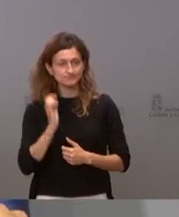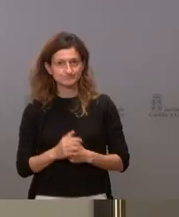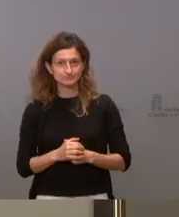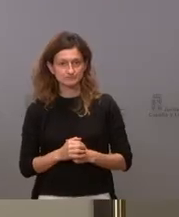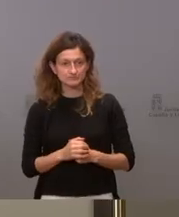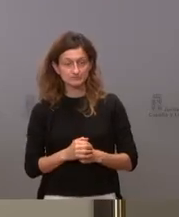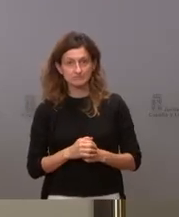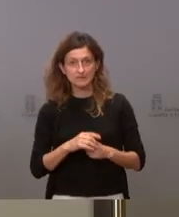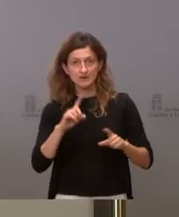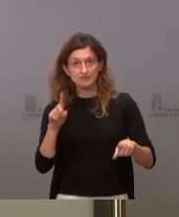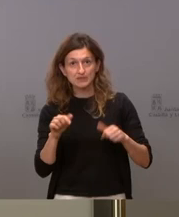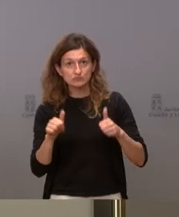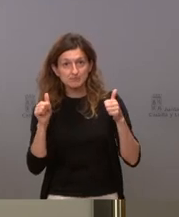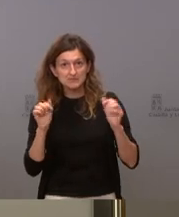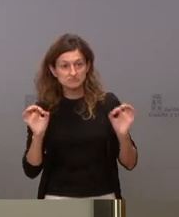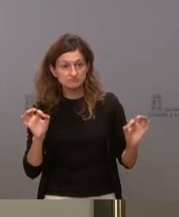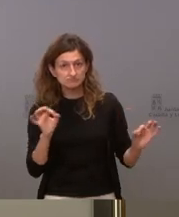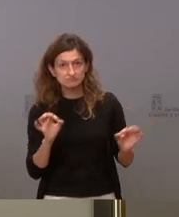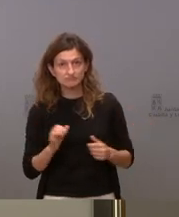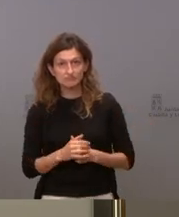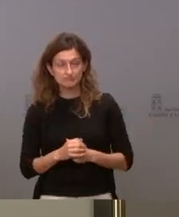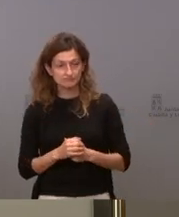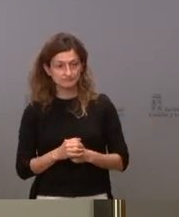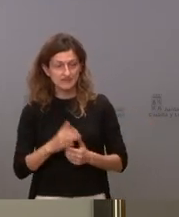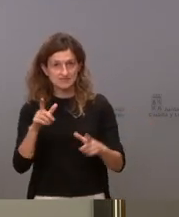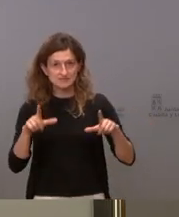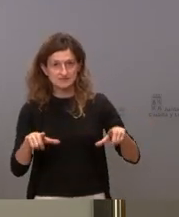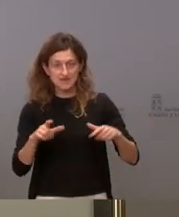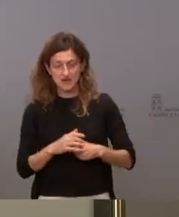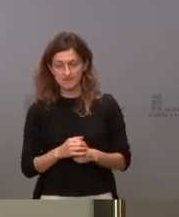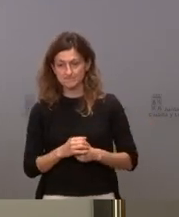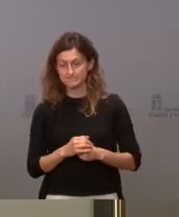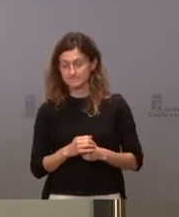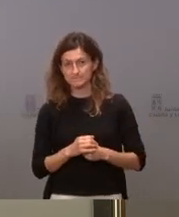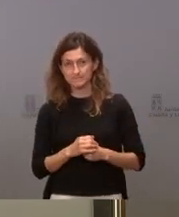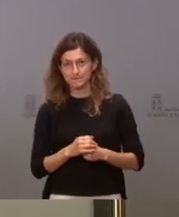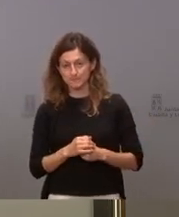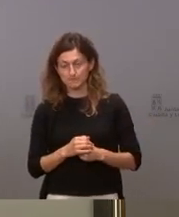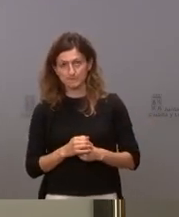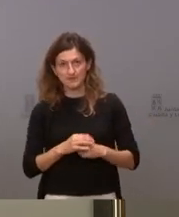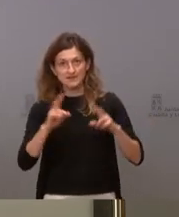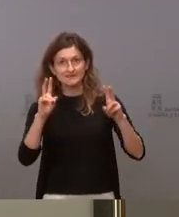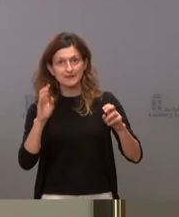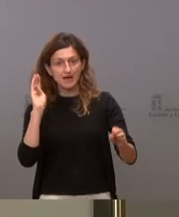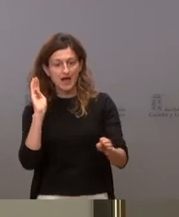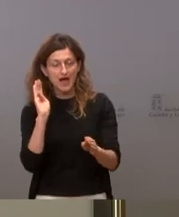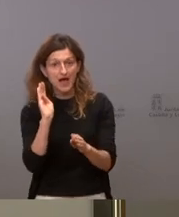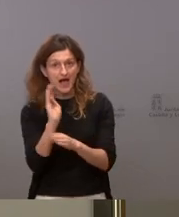queda alguna pregunta más en la sala si es que se me ha pasado el tema es sobre las ayudas